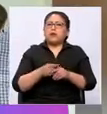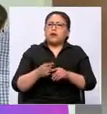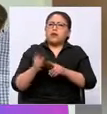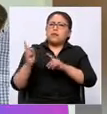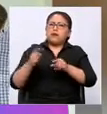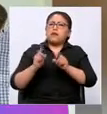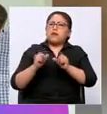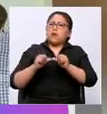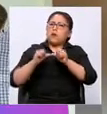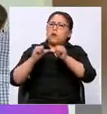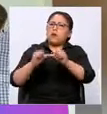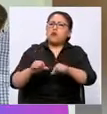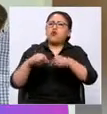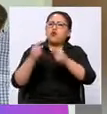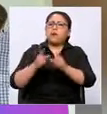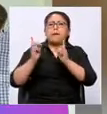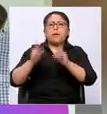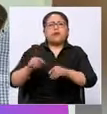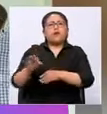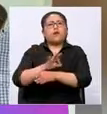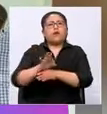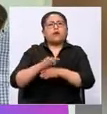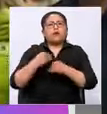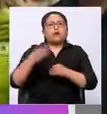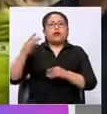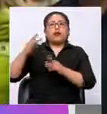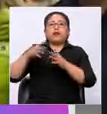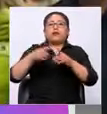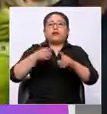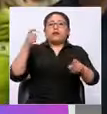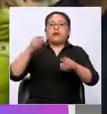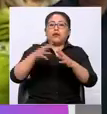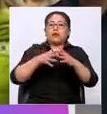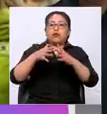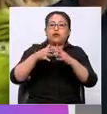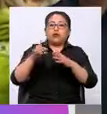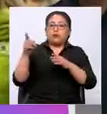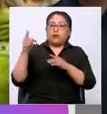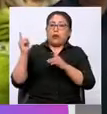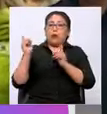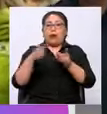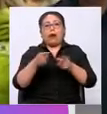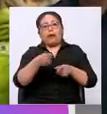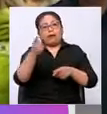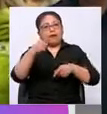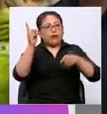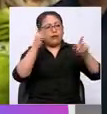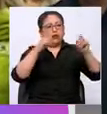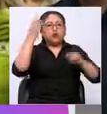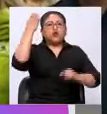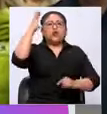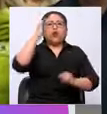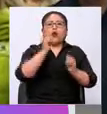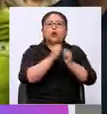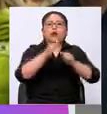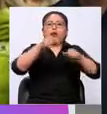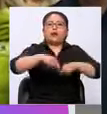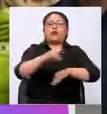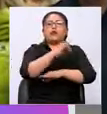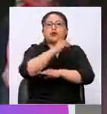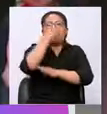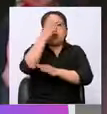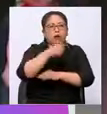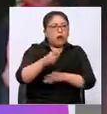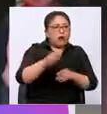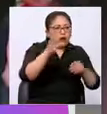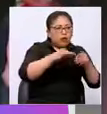mafia, ha seguido funcionando normalmente en el país ante dejos de impunidad que nosotros tenemos que obviamente acelerar las